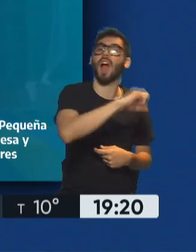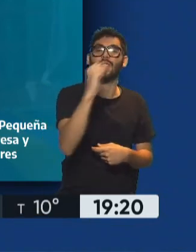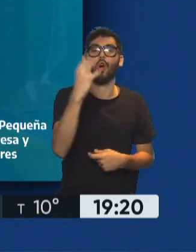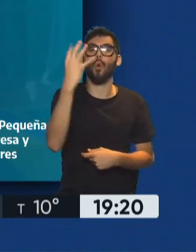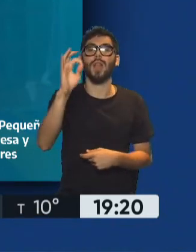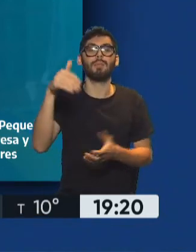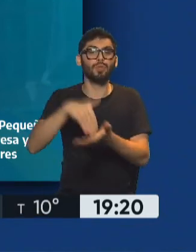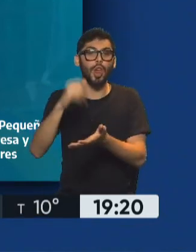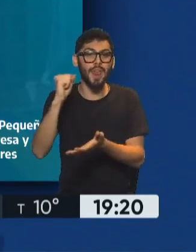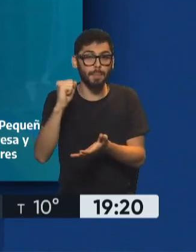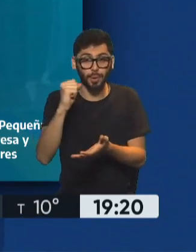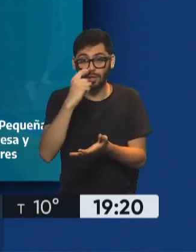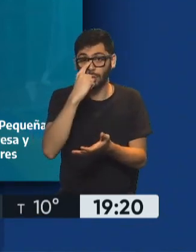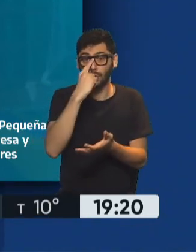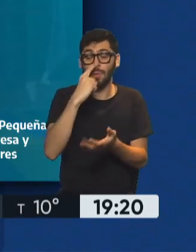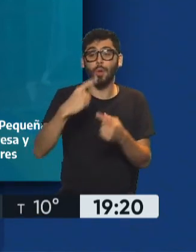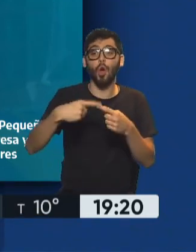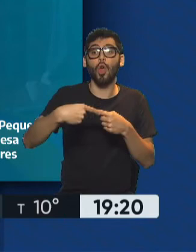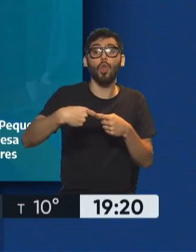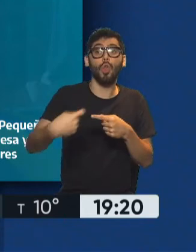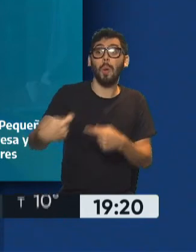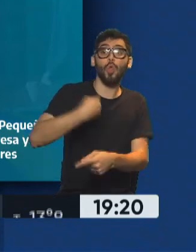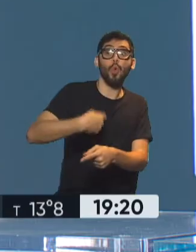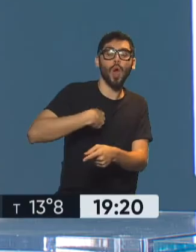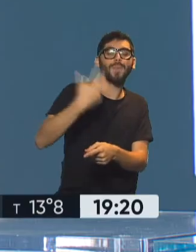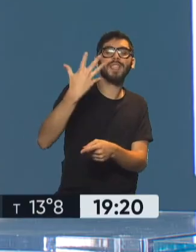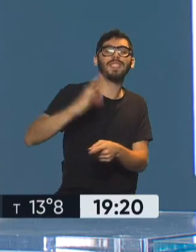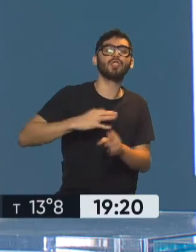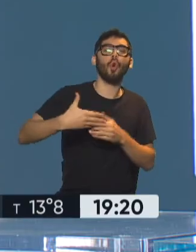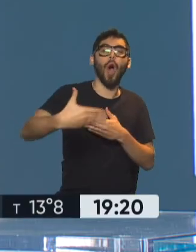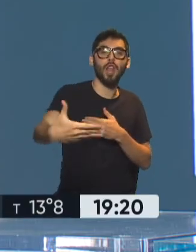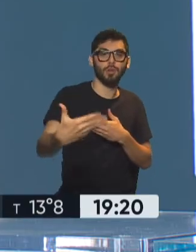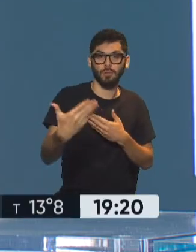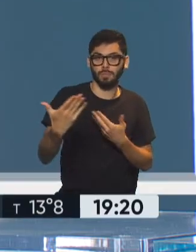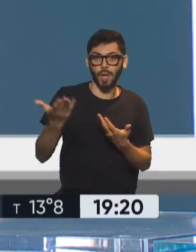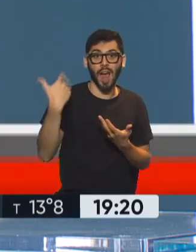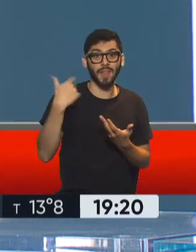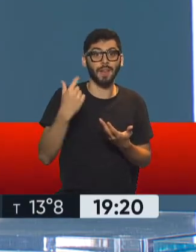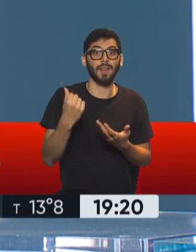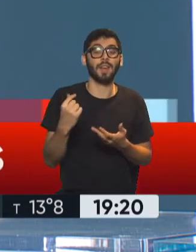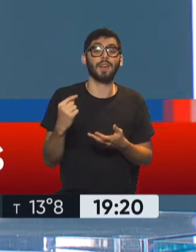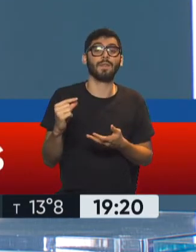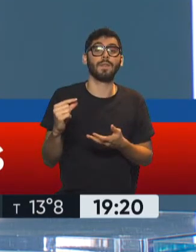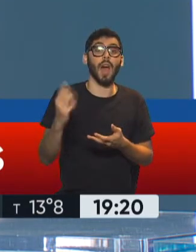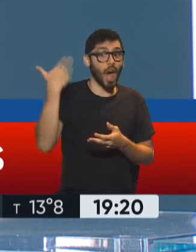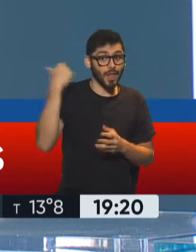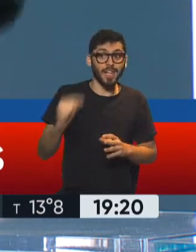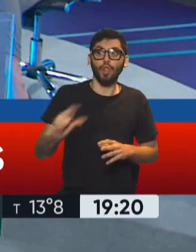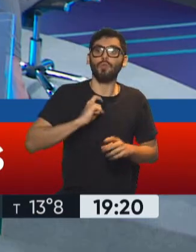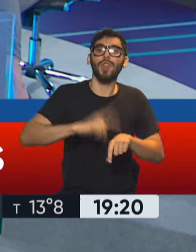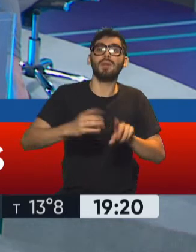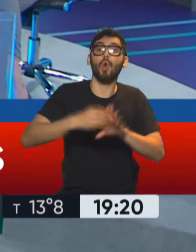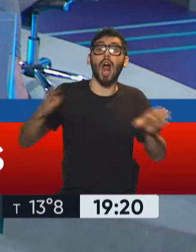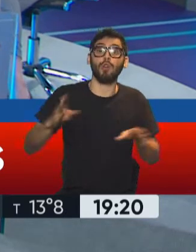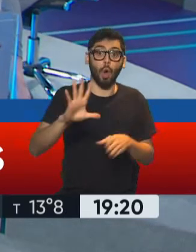a 5 años. No había, Gabriela, en la Argentina créditos de un periodo de amortización de largo plazo,